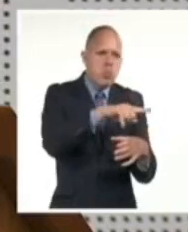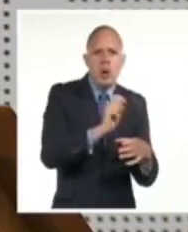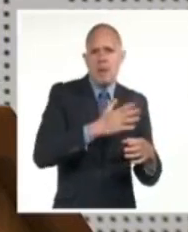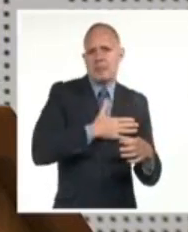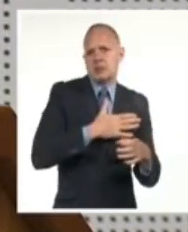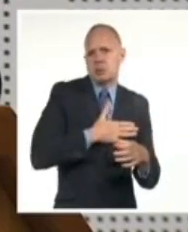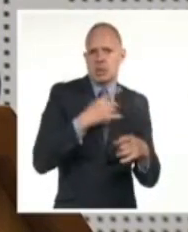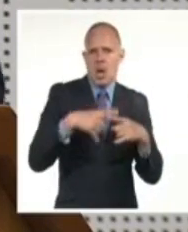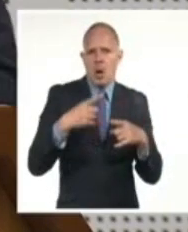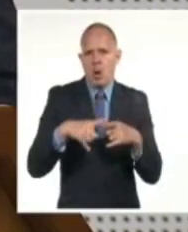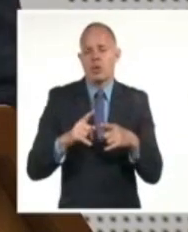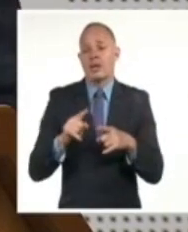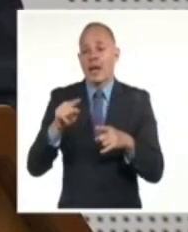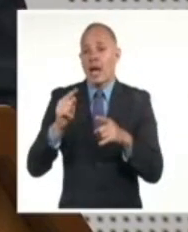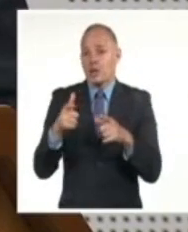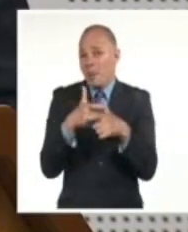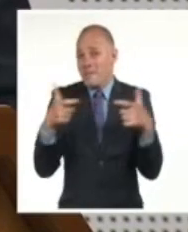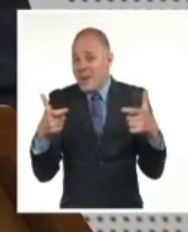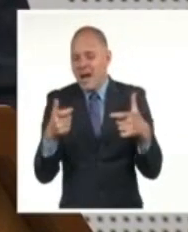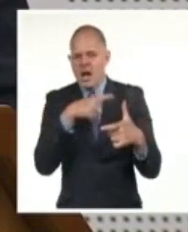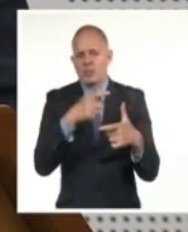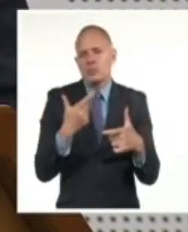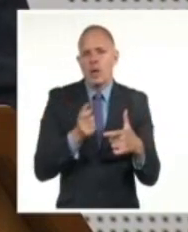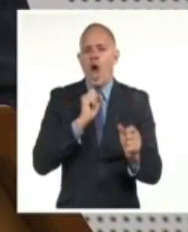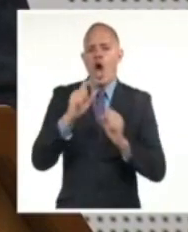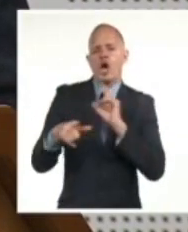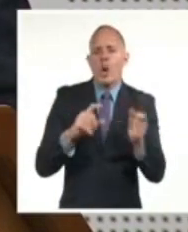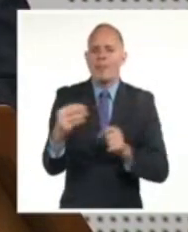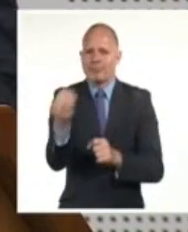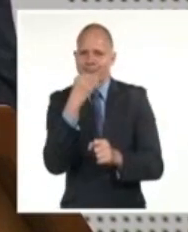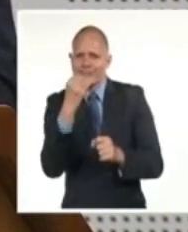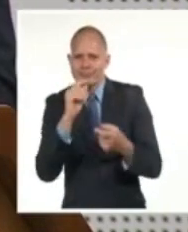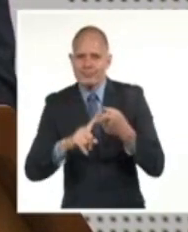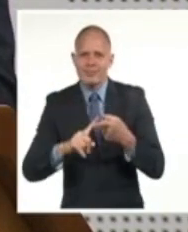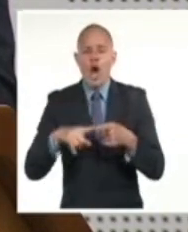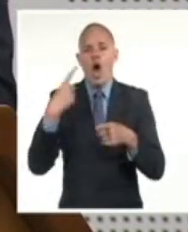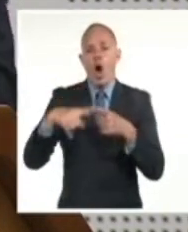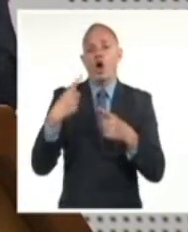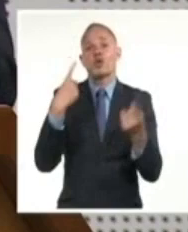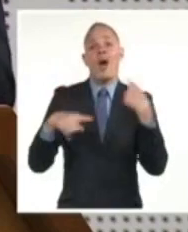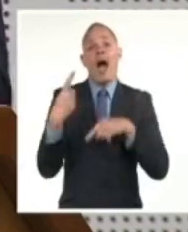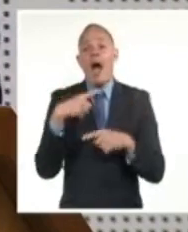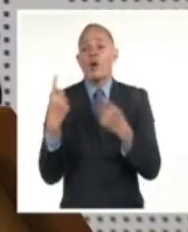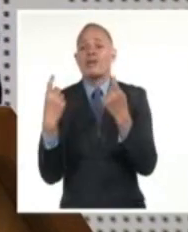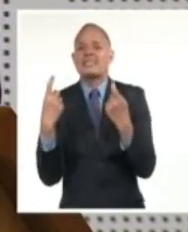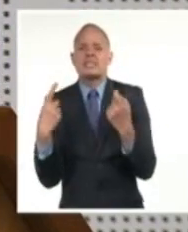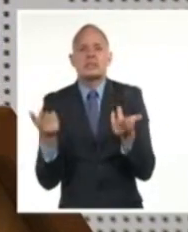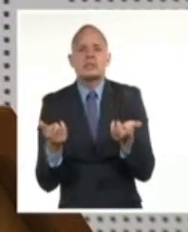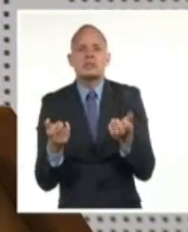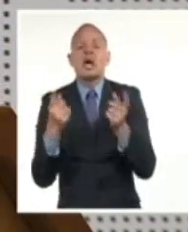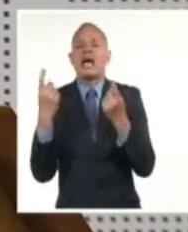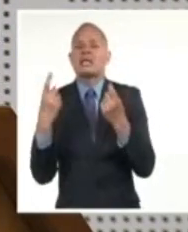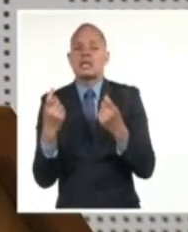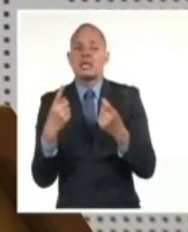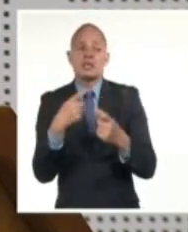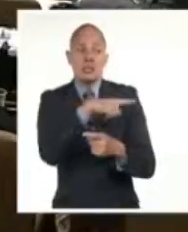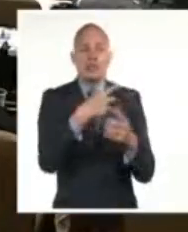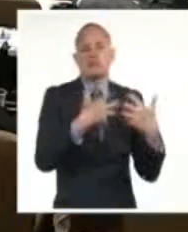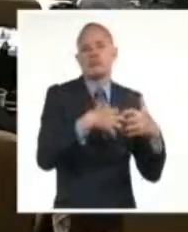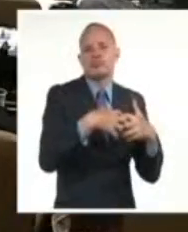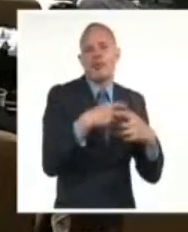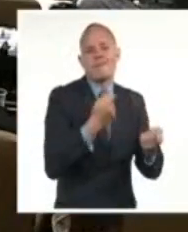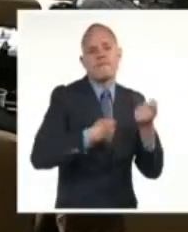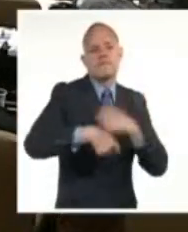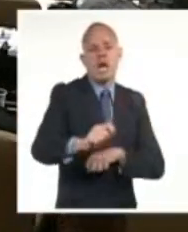concentrado en alimentos, en productos de alta demanda a la población para su comercialización en moneda nacional.